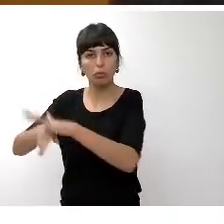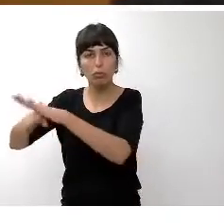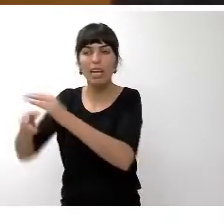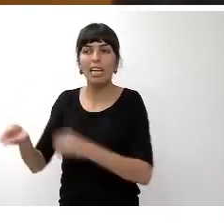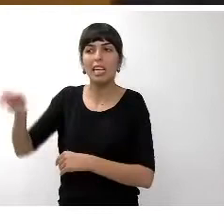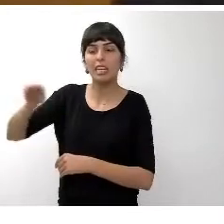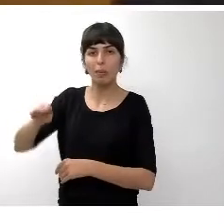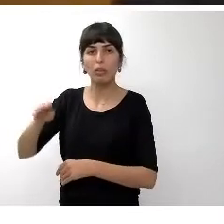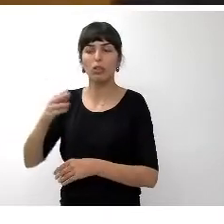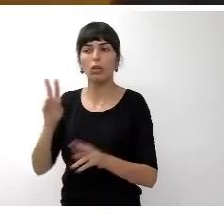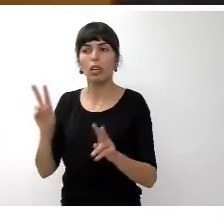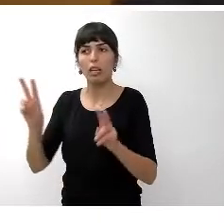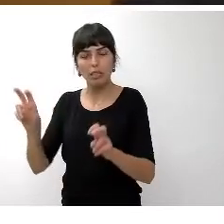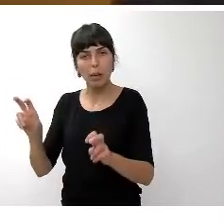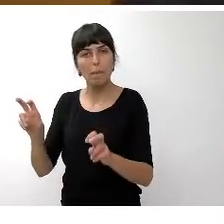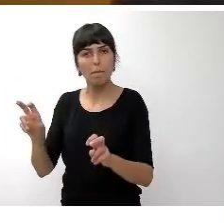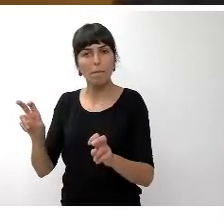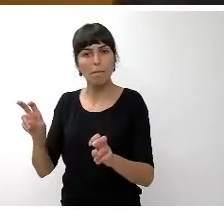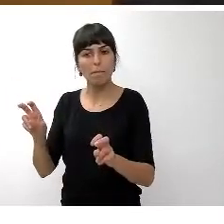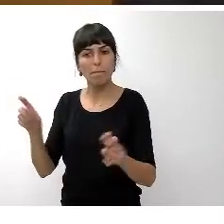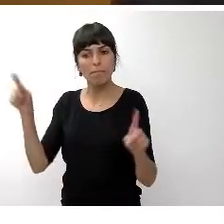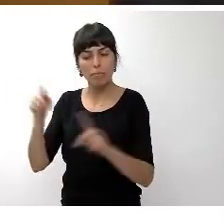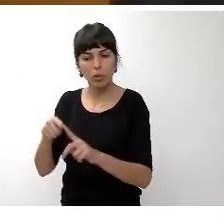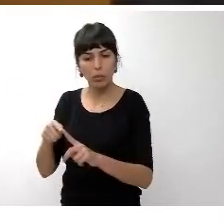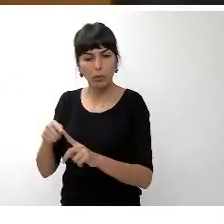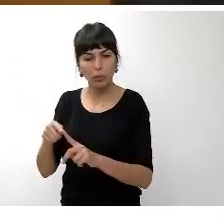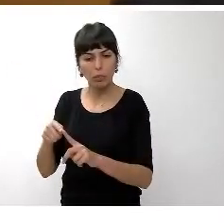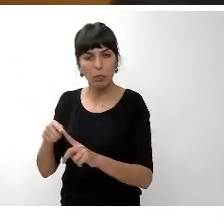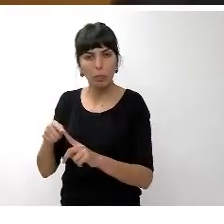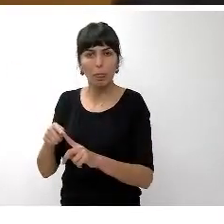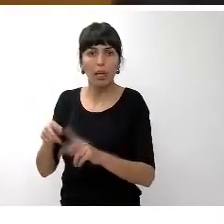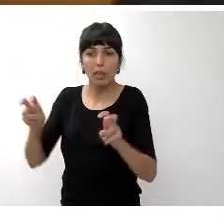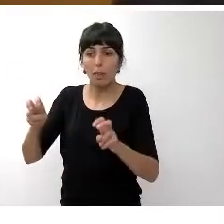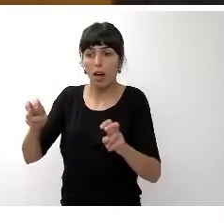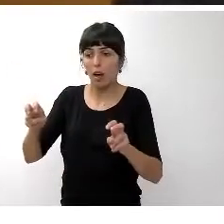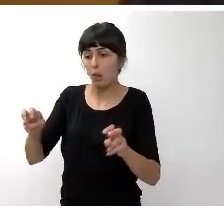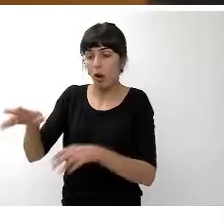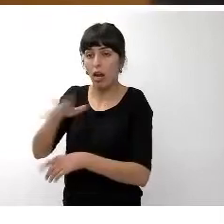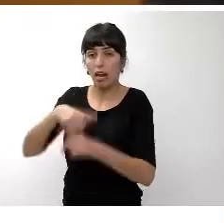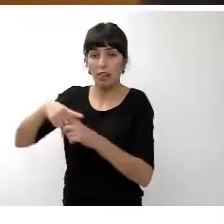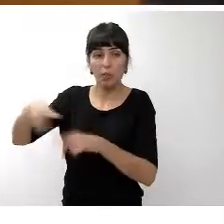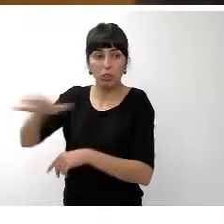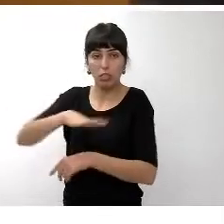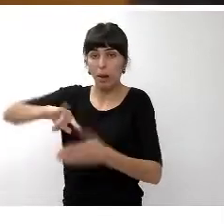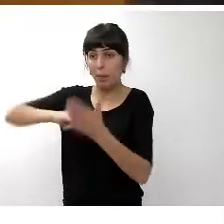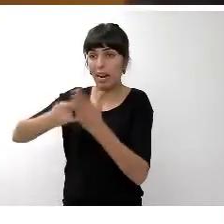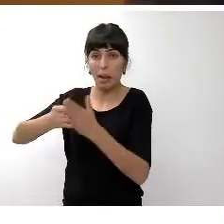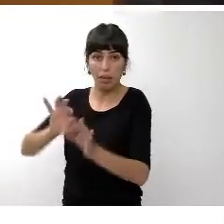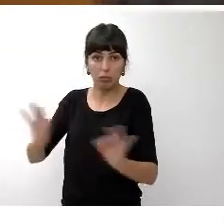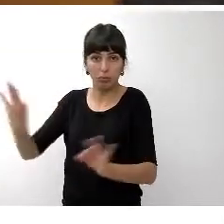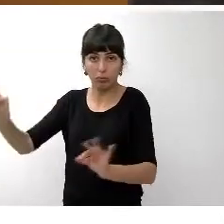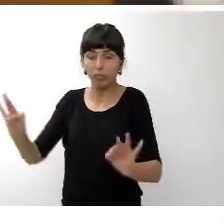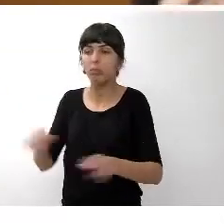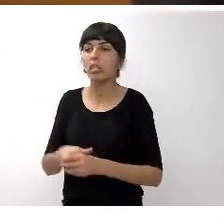fundamentalmente destinadas a la realización de planeamiento a nivel municipal bien una vez